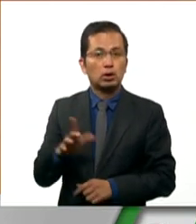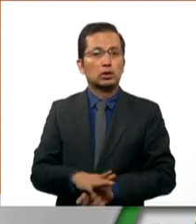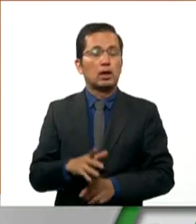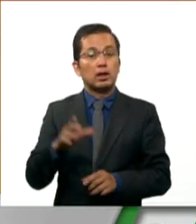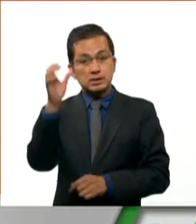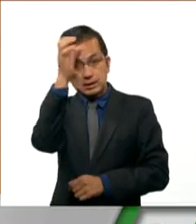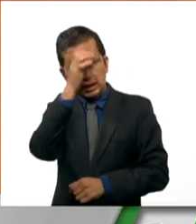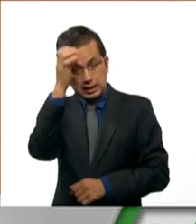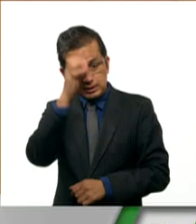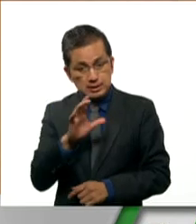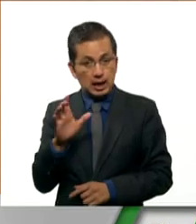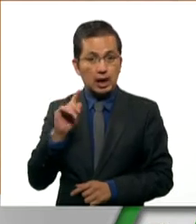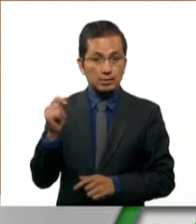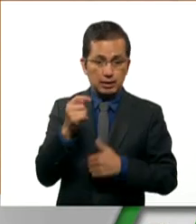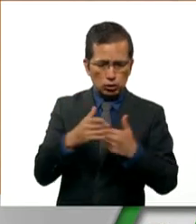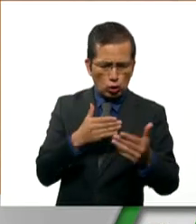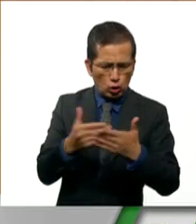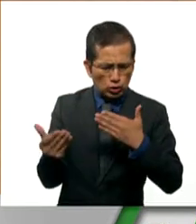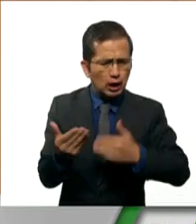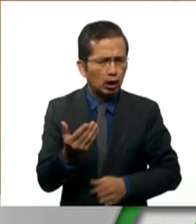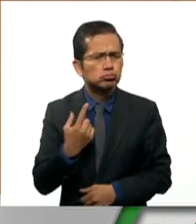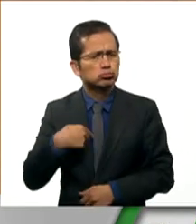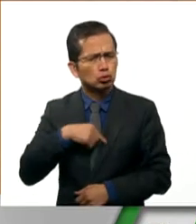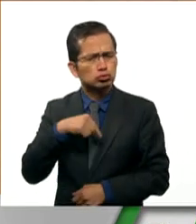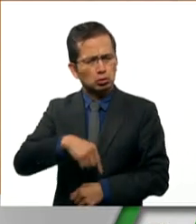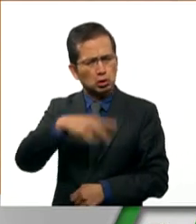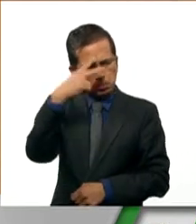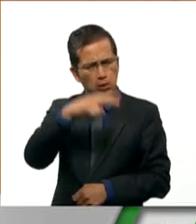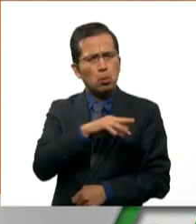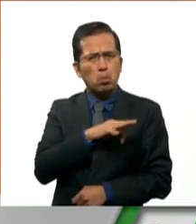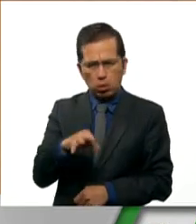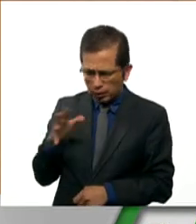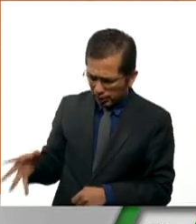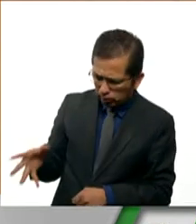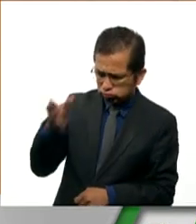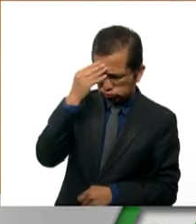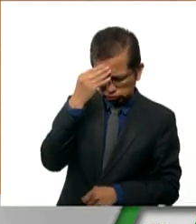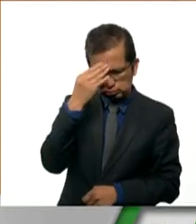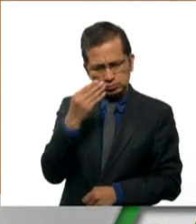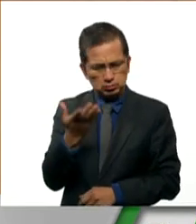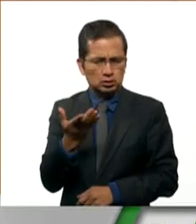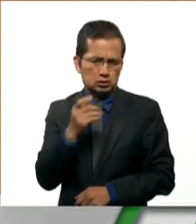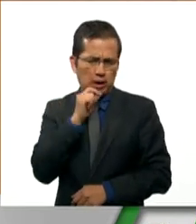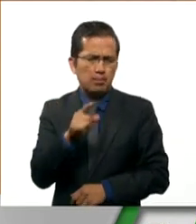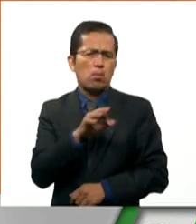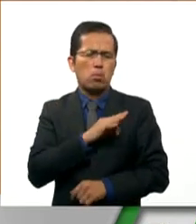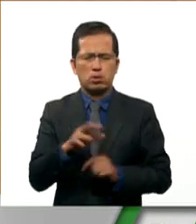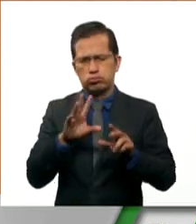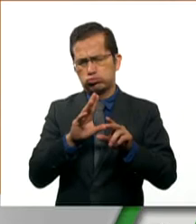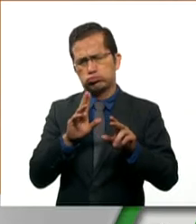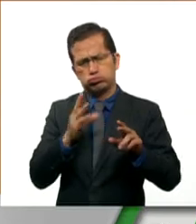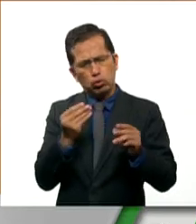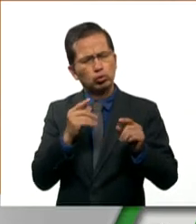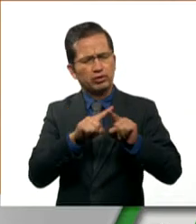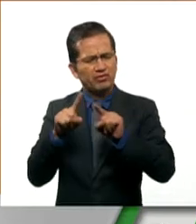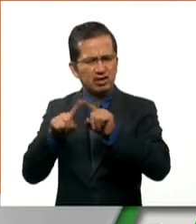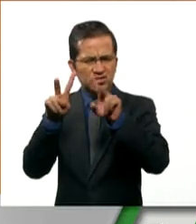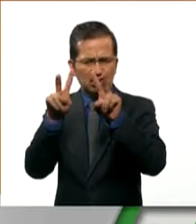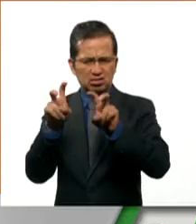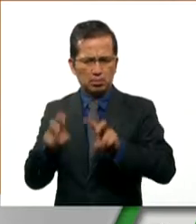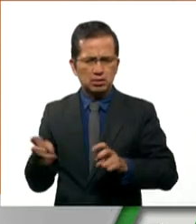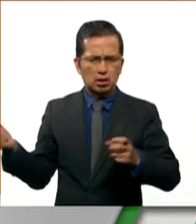tecnología en las que México puede tomar ejemplos y son aún más los rubros que podemos cooperar y colaborar